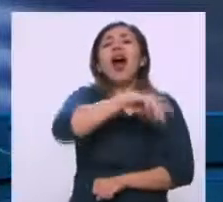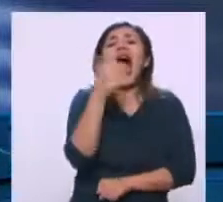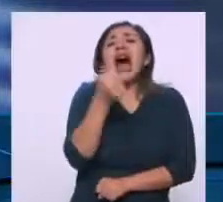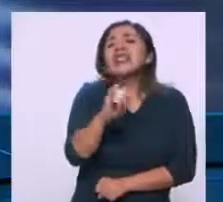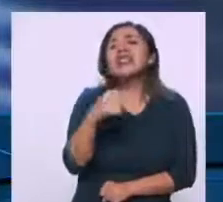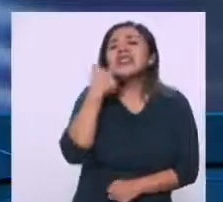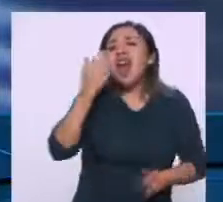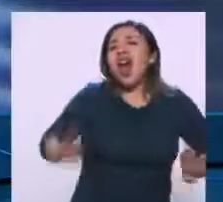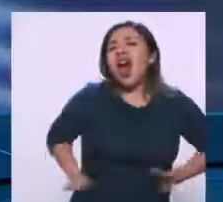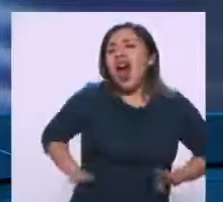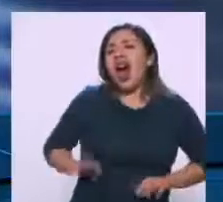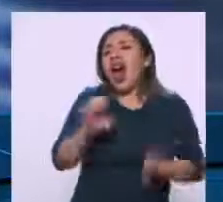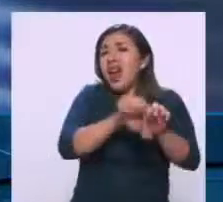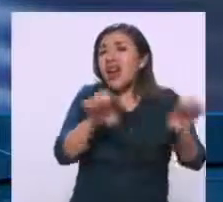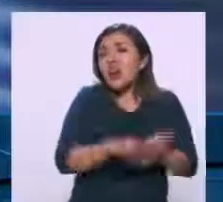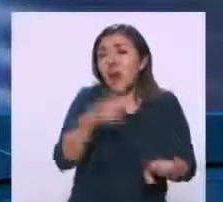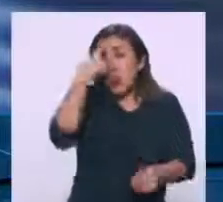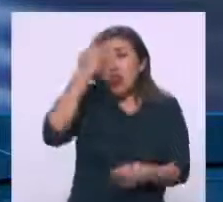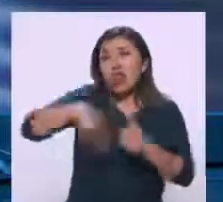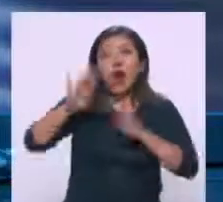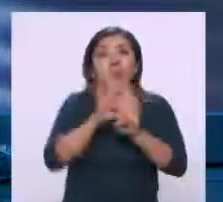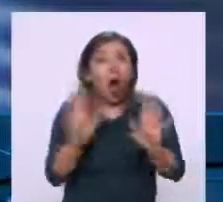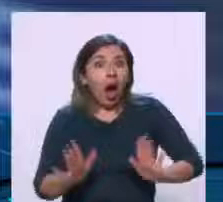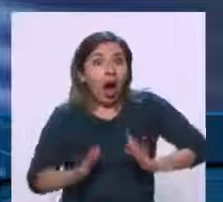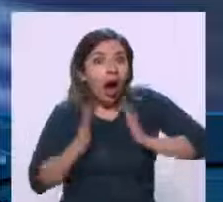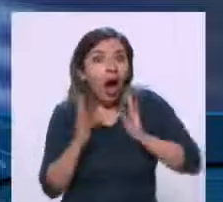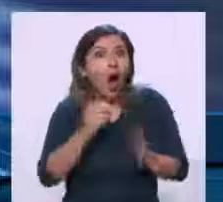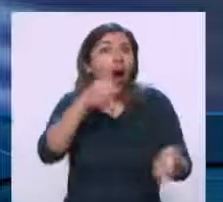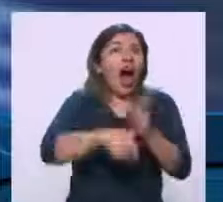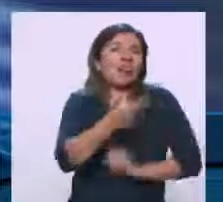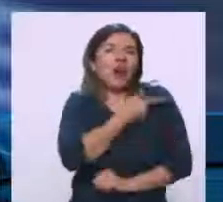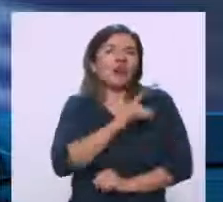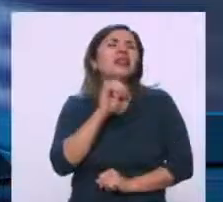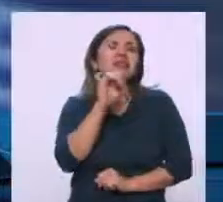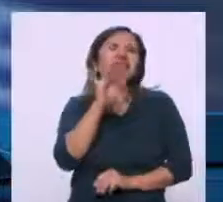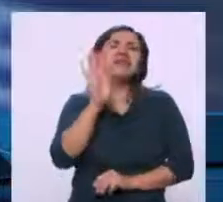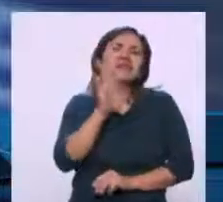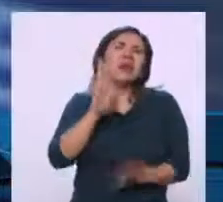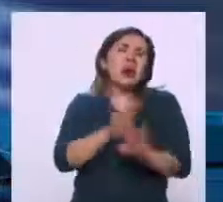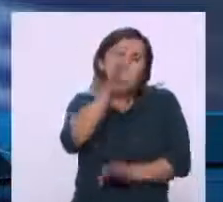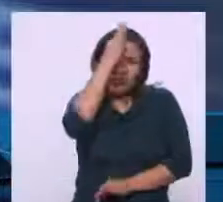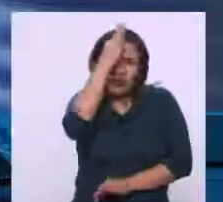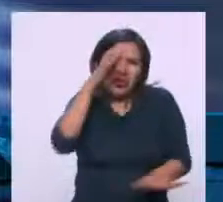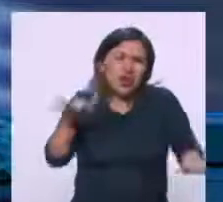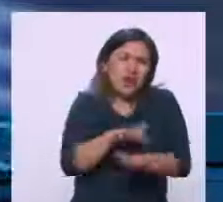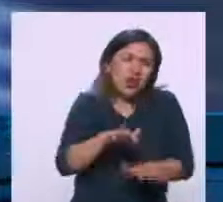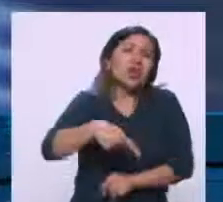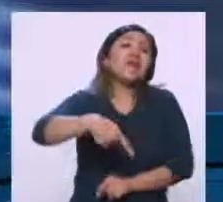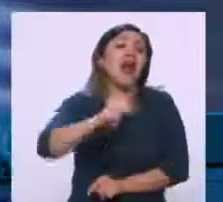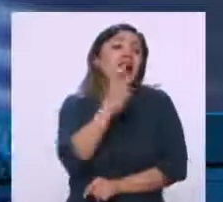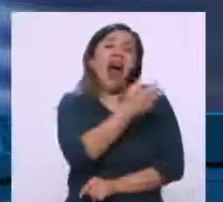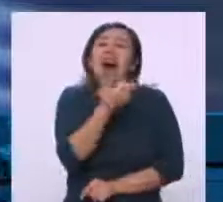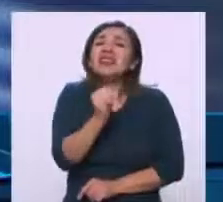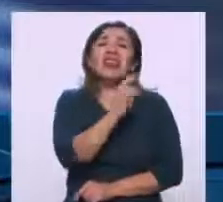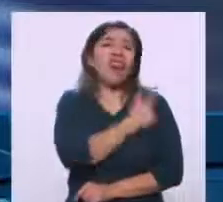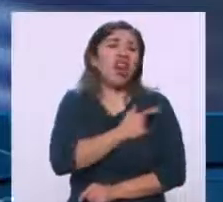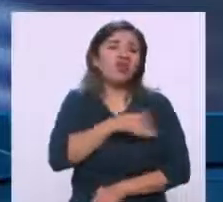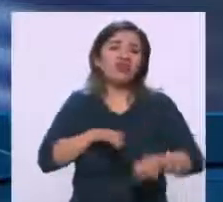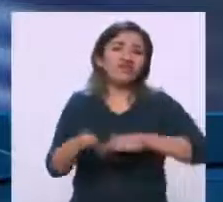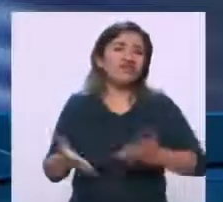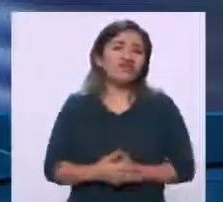sofisticado para que nosotros reaccionemos. Y sí, bueno, es muy burdo, es muy tonto, pero justamente es lo que quiere Cuadri, ¿eh?